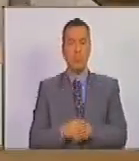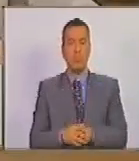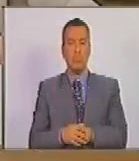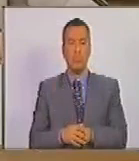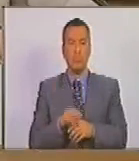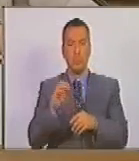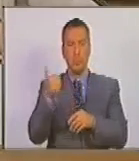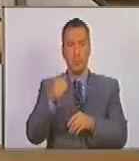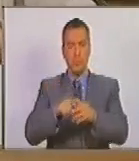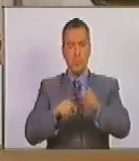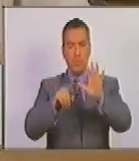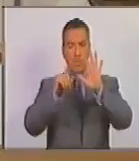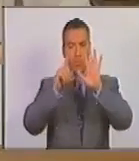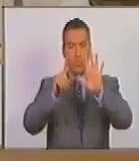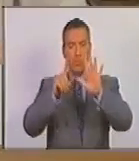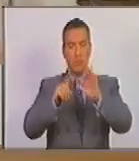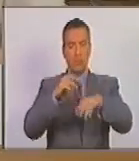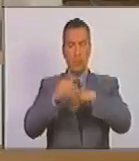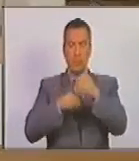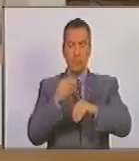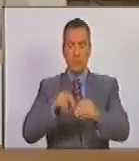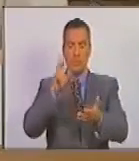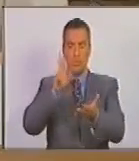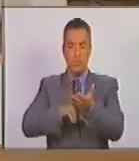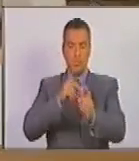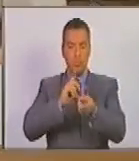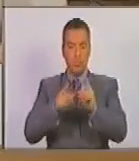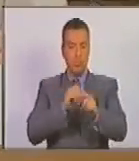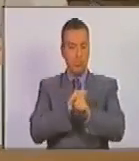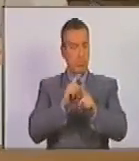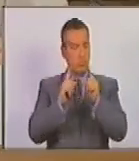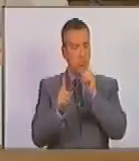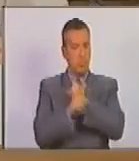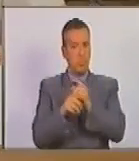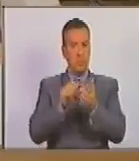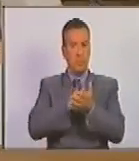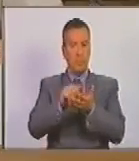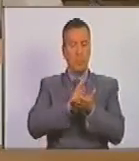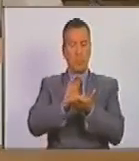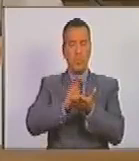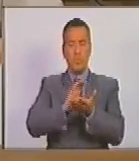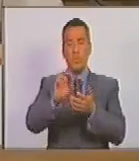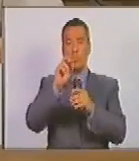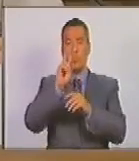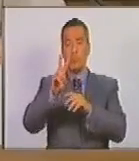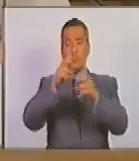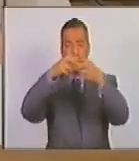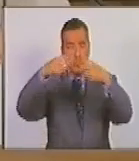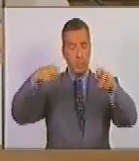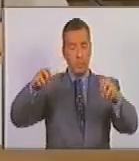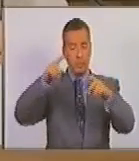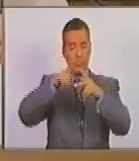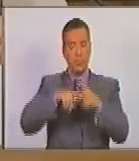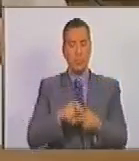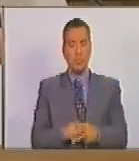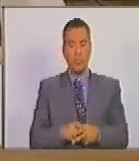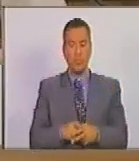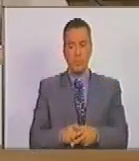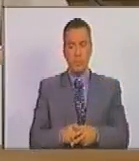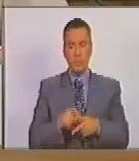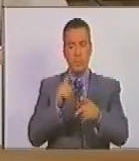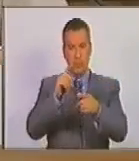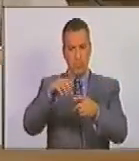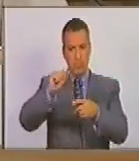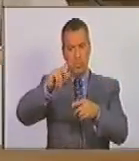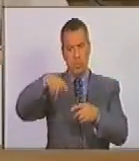Décimo sexto. Se propone aprobar sin modificación el capítulo 2, el cual queda redactado en los siguientes términos. A